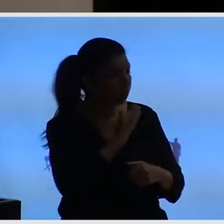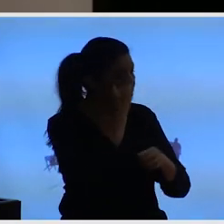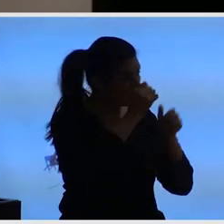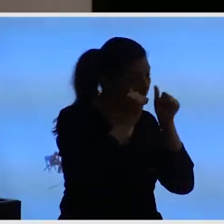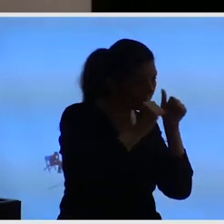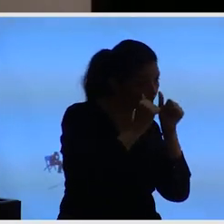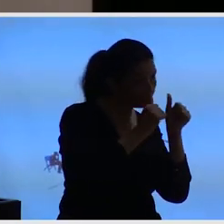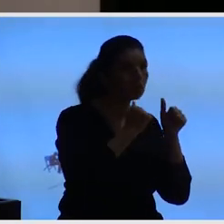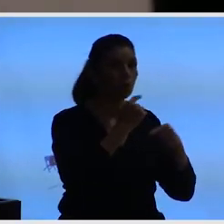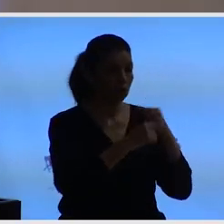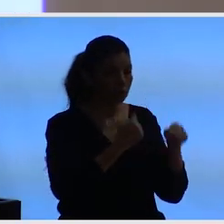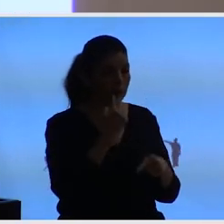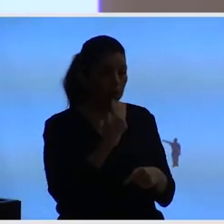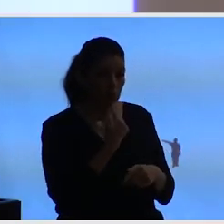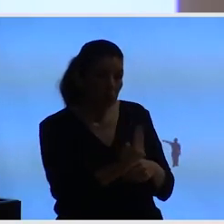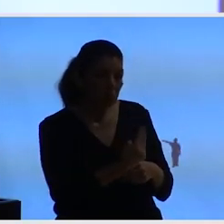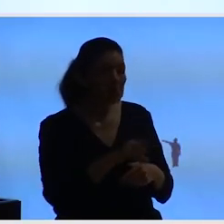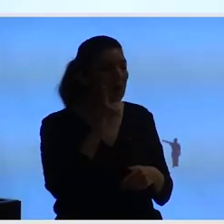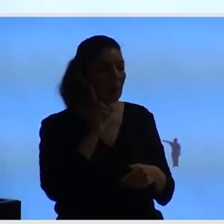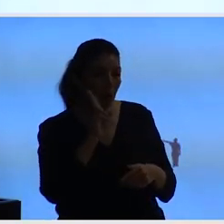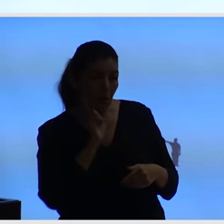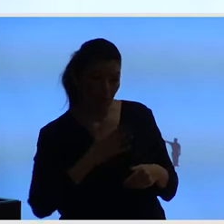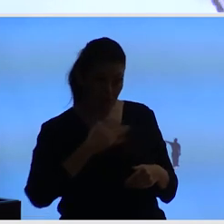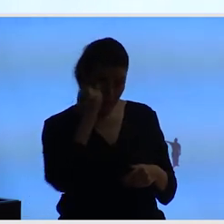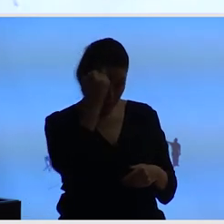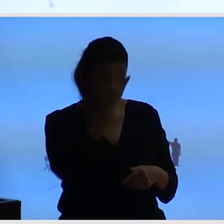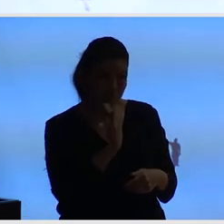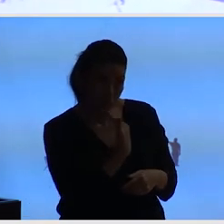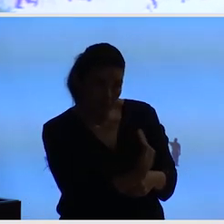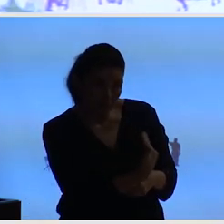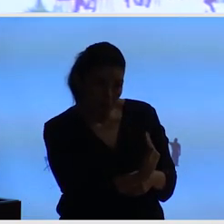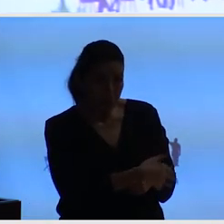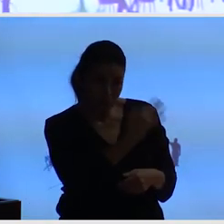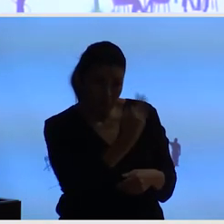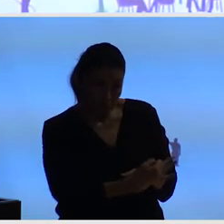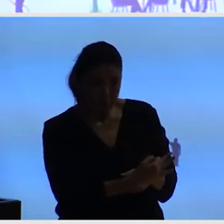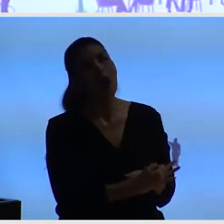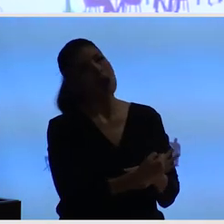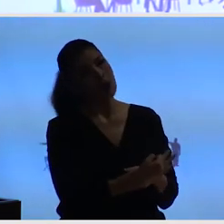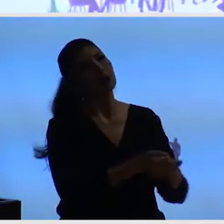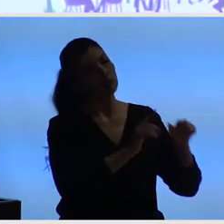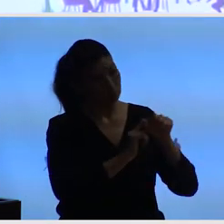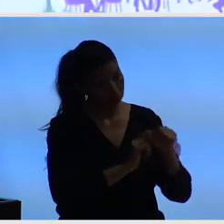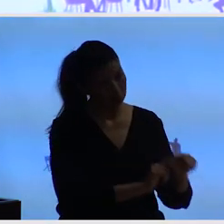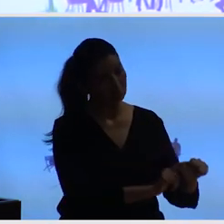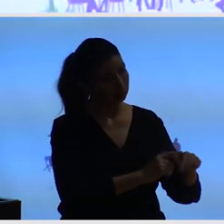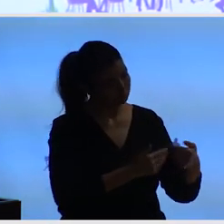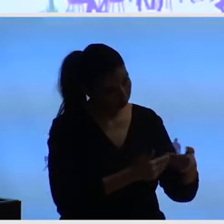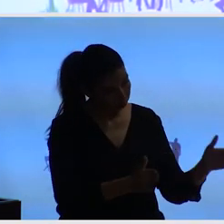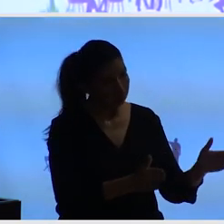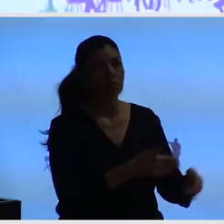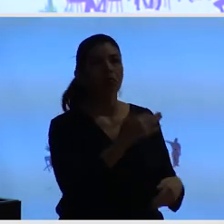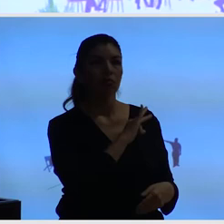a partir de lo que has medido. Si empiezas después, otra vez, desde el comienzo, es decir, si después